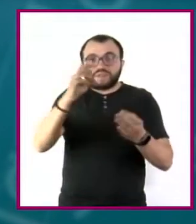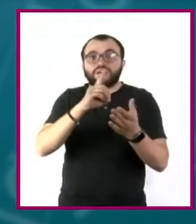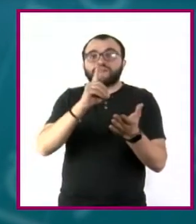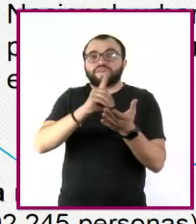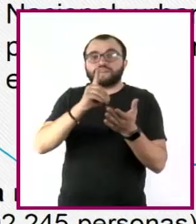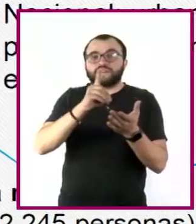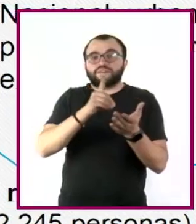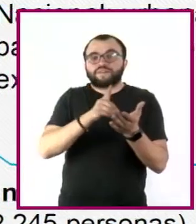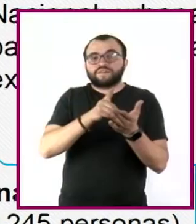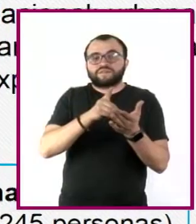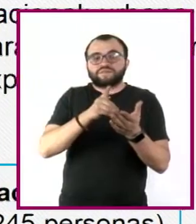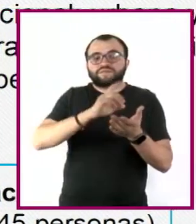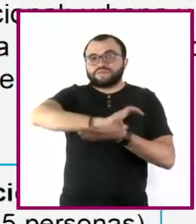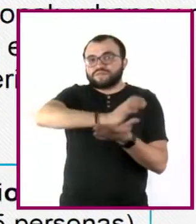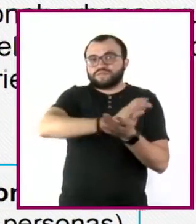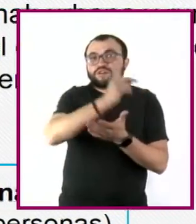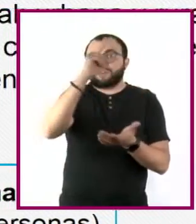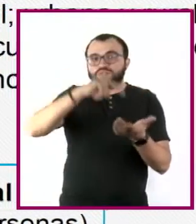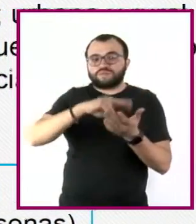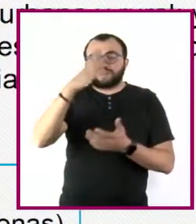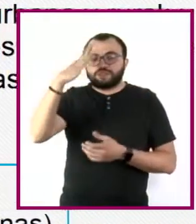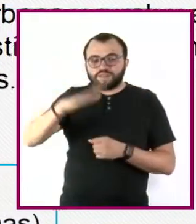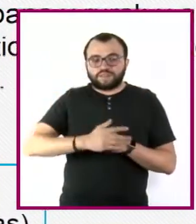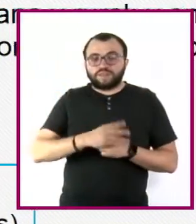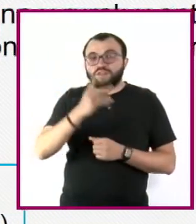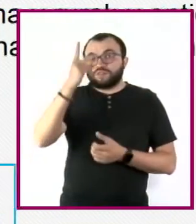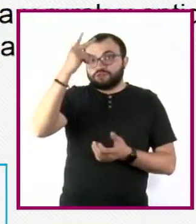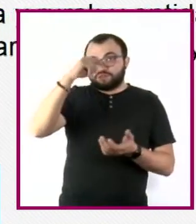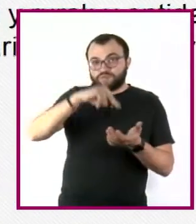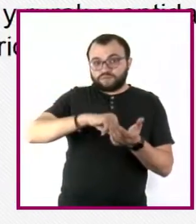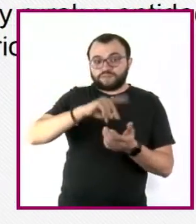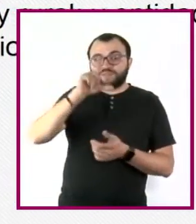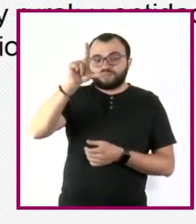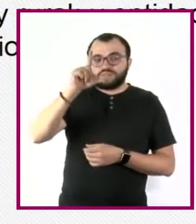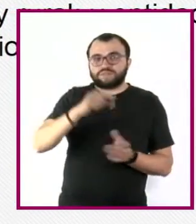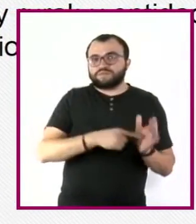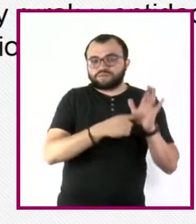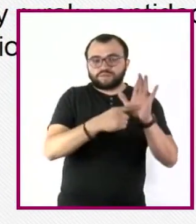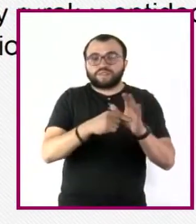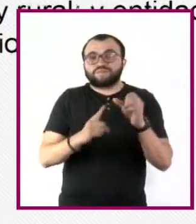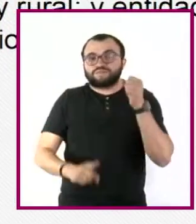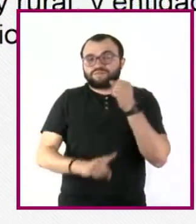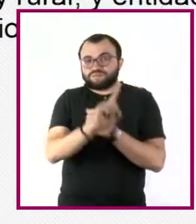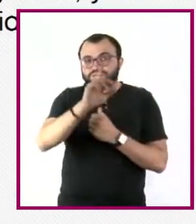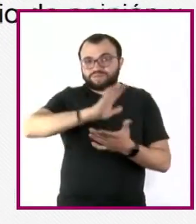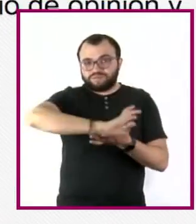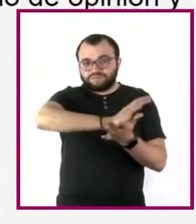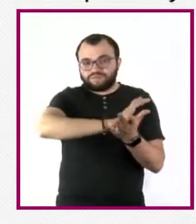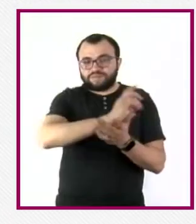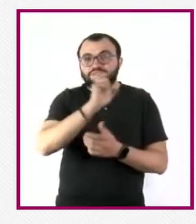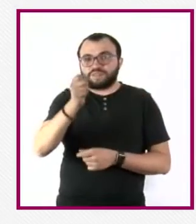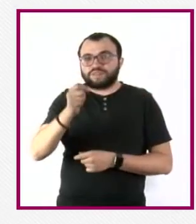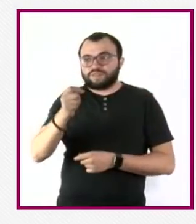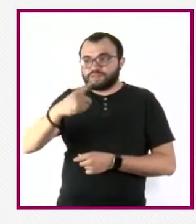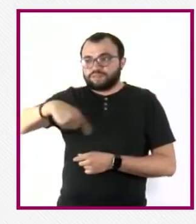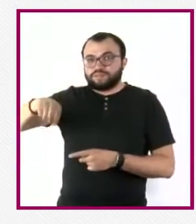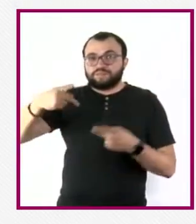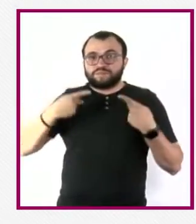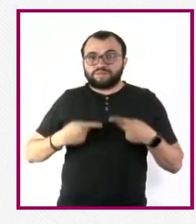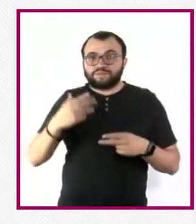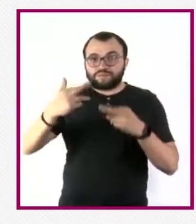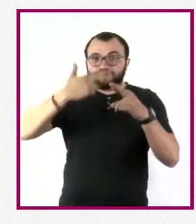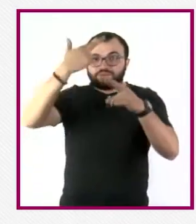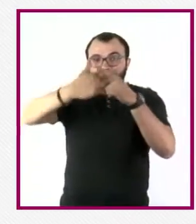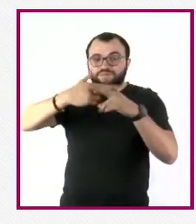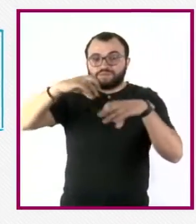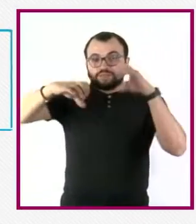desde 2010. La última data de 2017 y sus resultados revelan un problema de discriminación en la población adulta y entre los